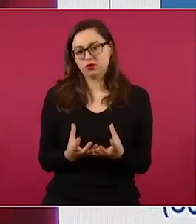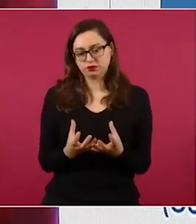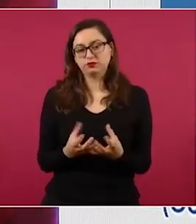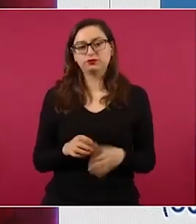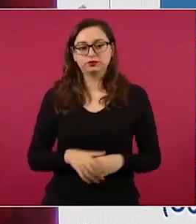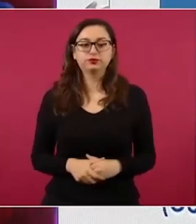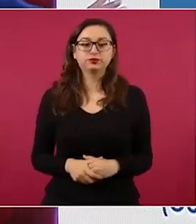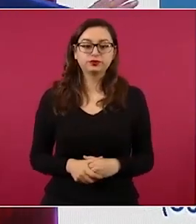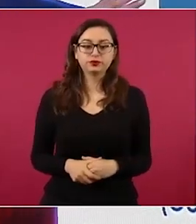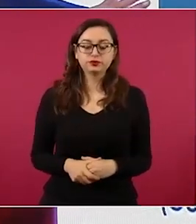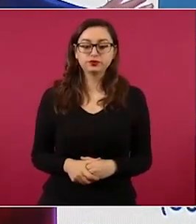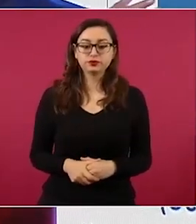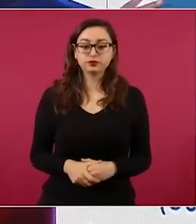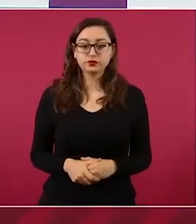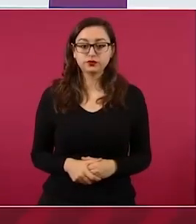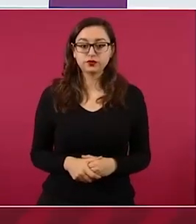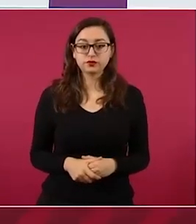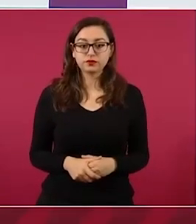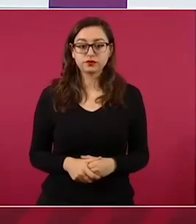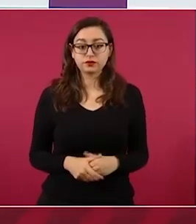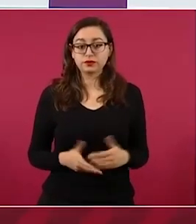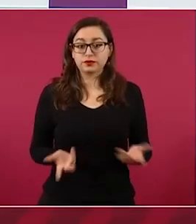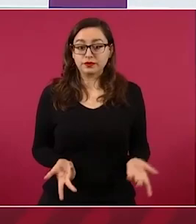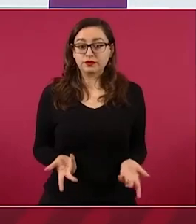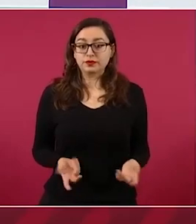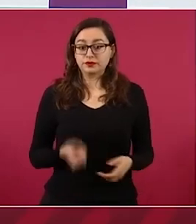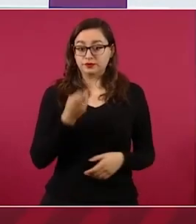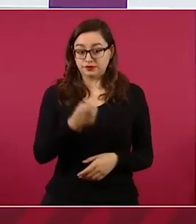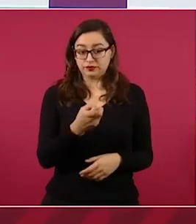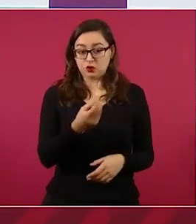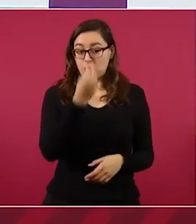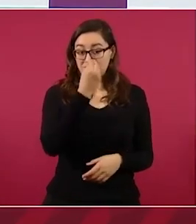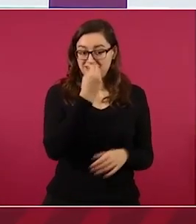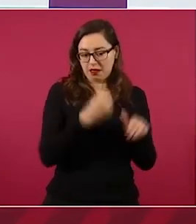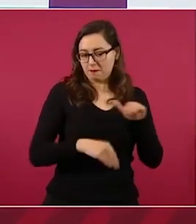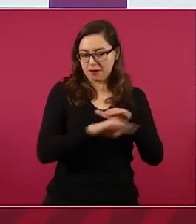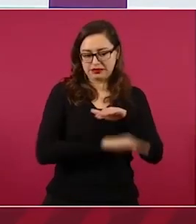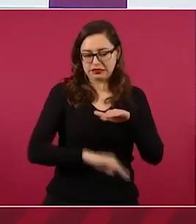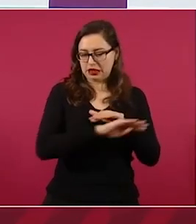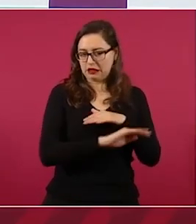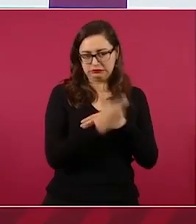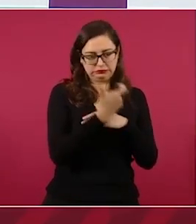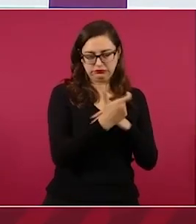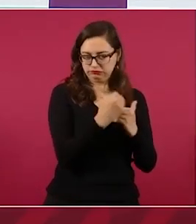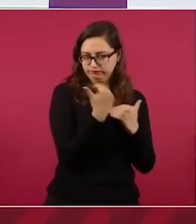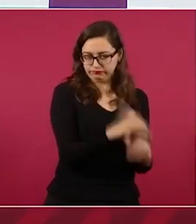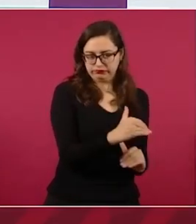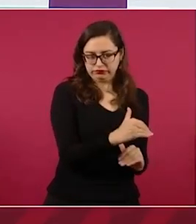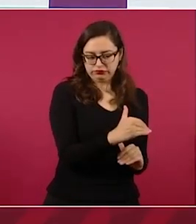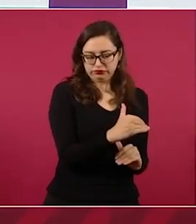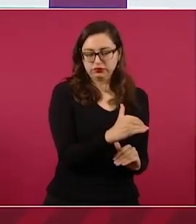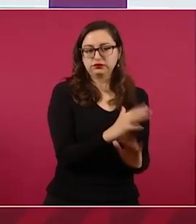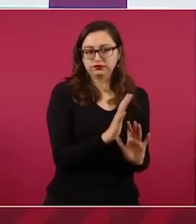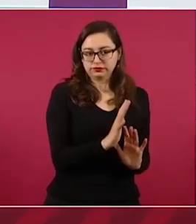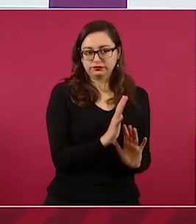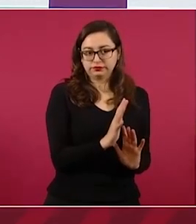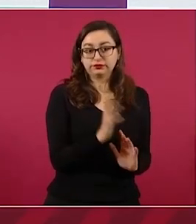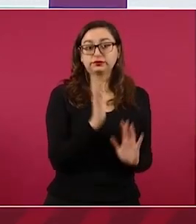inflacionario, y vamos a mantener la canasta y vamos a la apertura